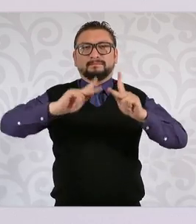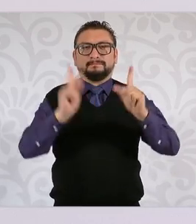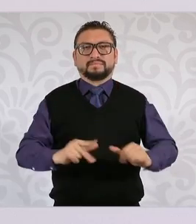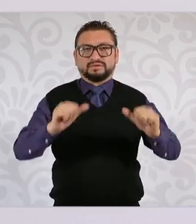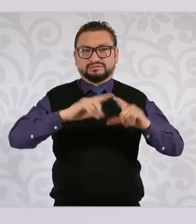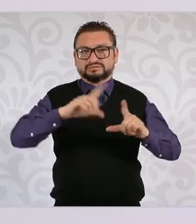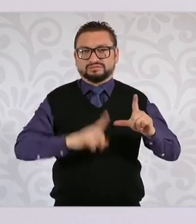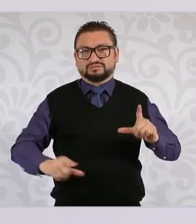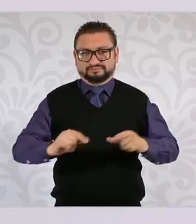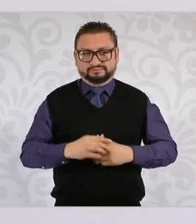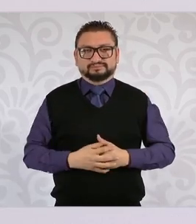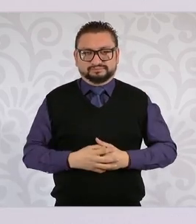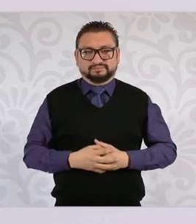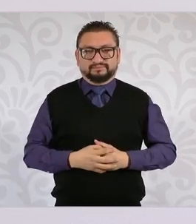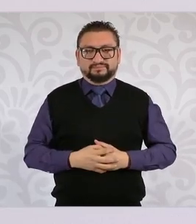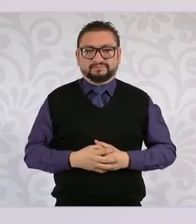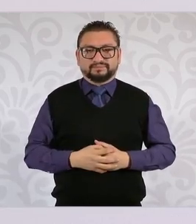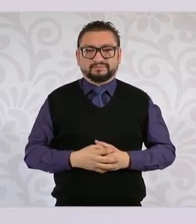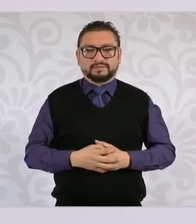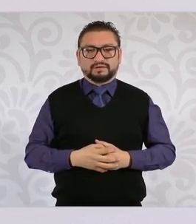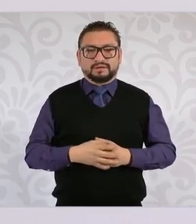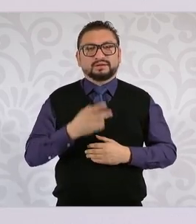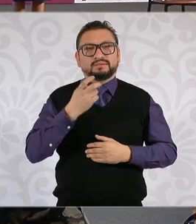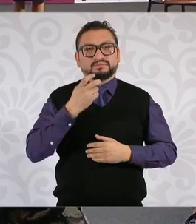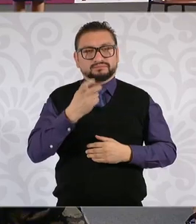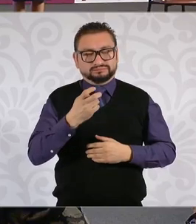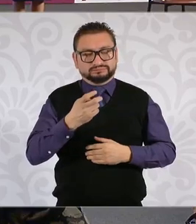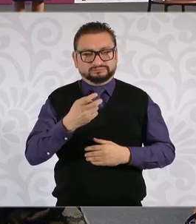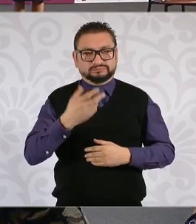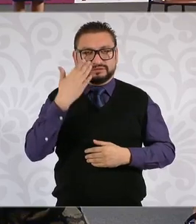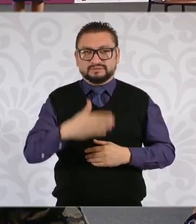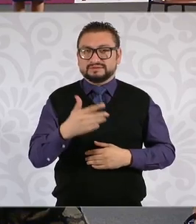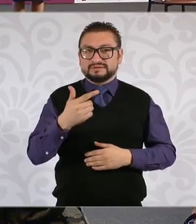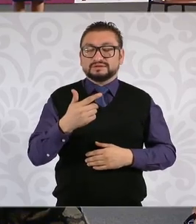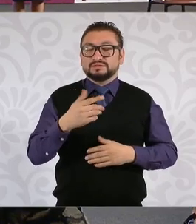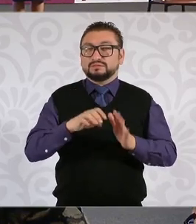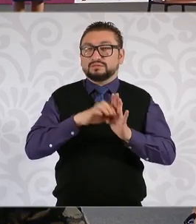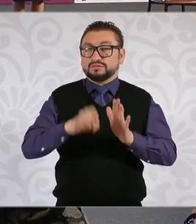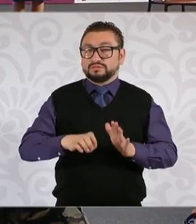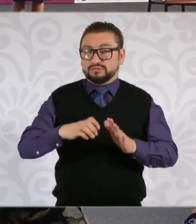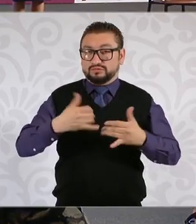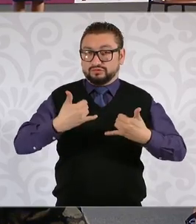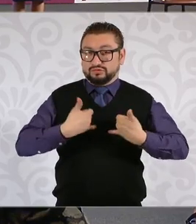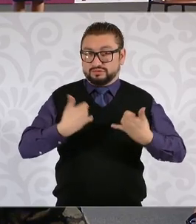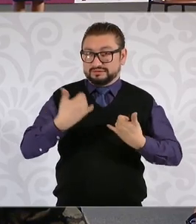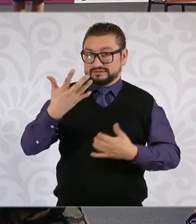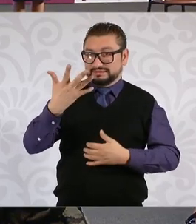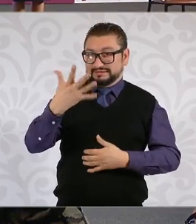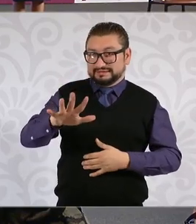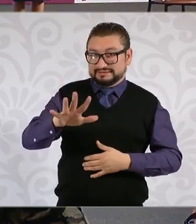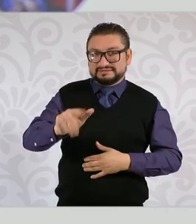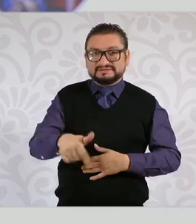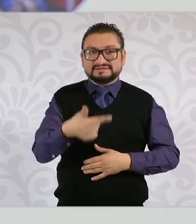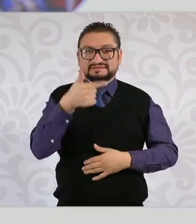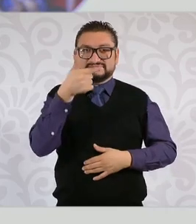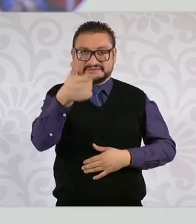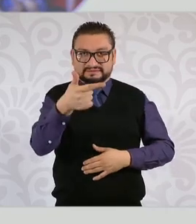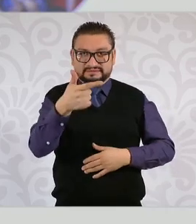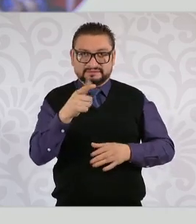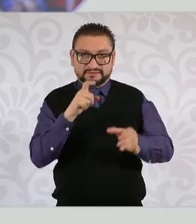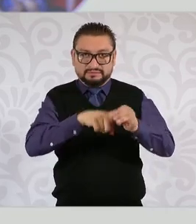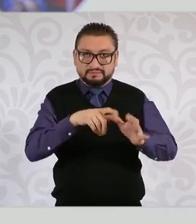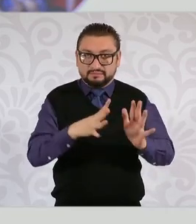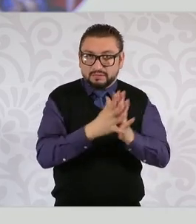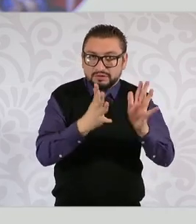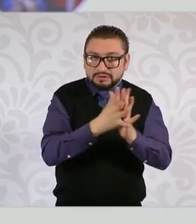del país. Asimismo, se destaca que siete de cada diez jóvenes que formaron parte del programa se